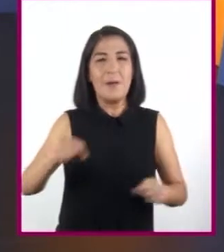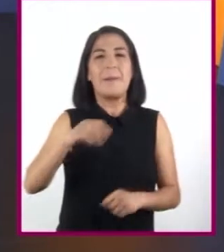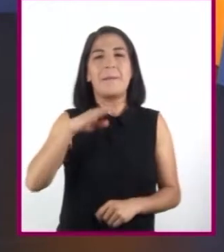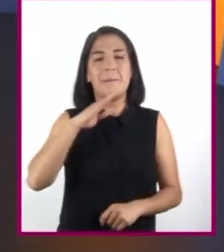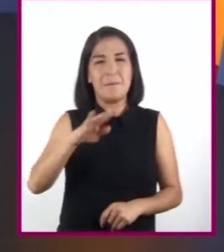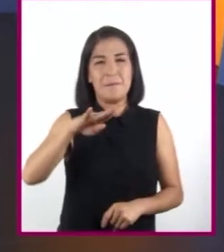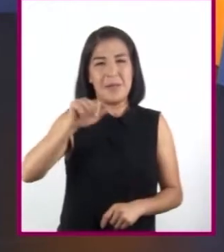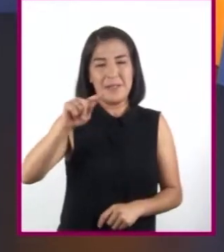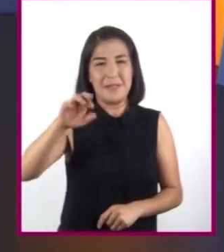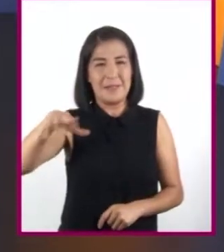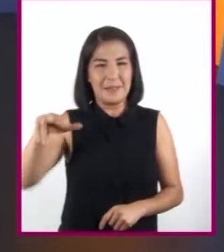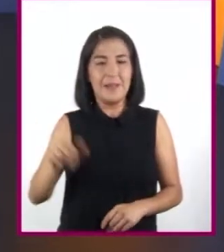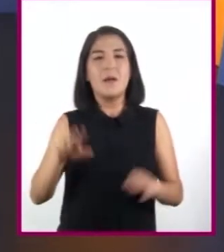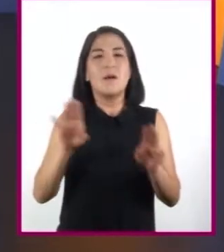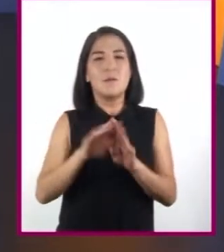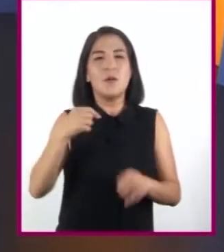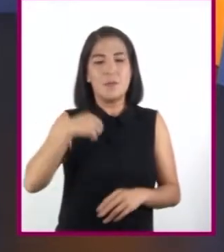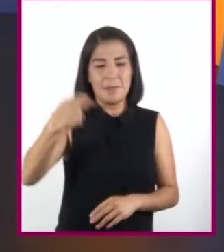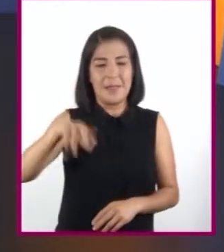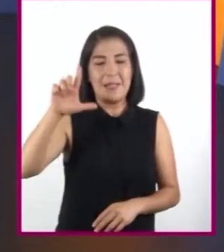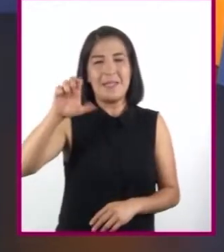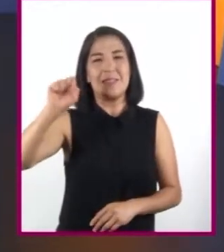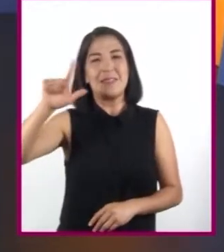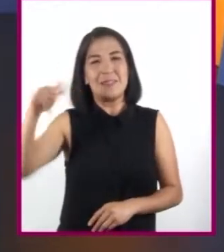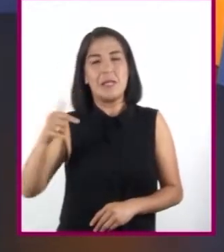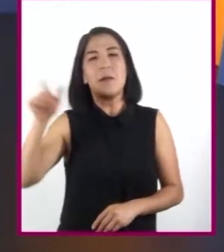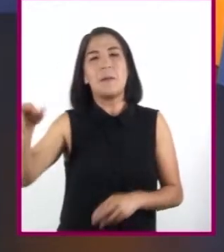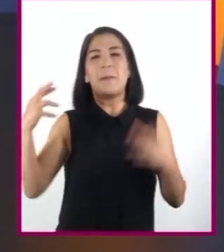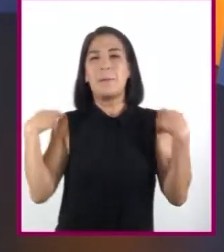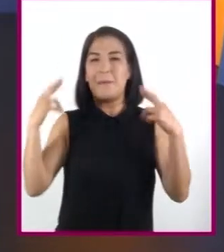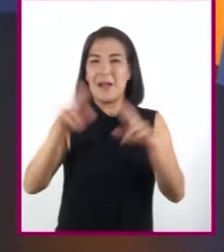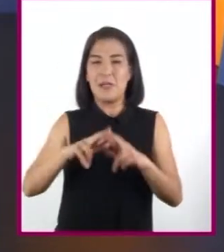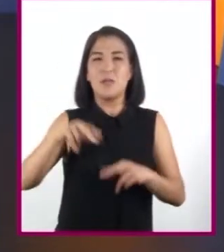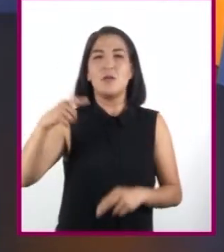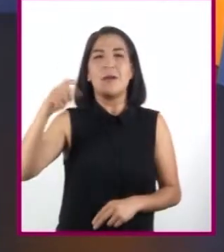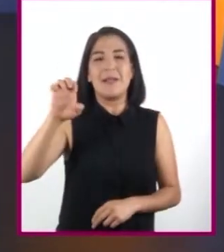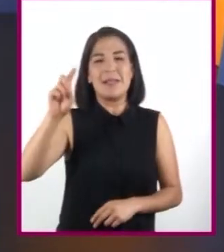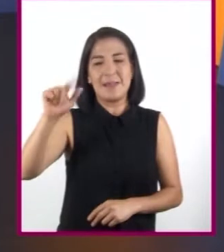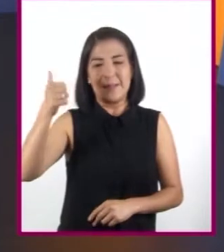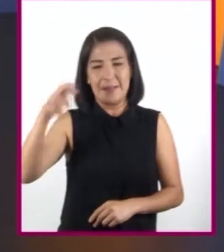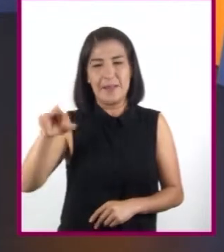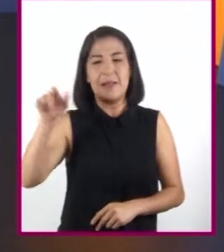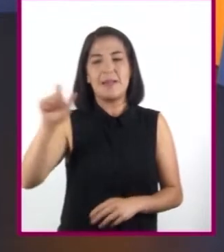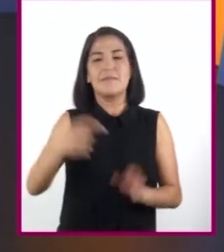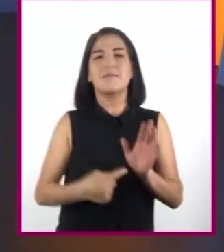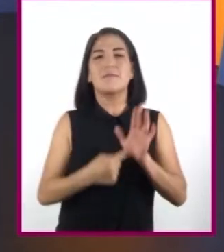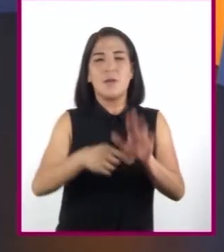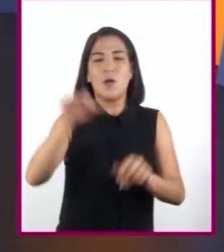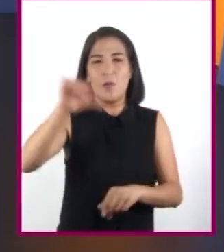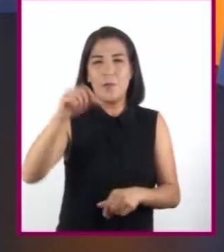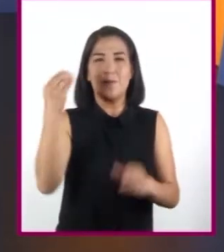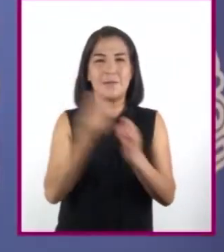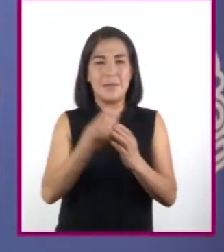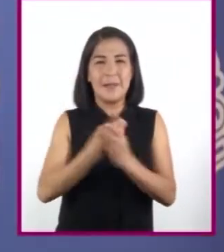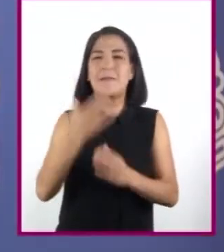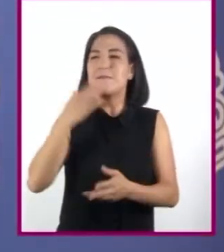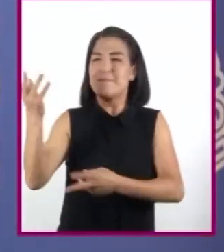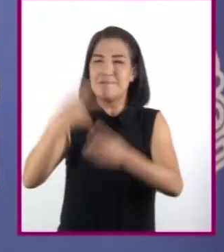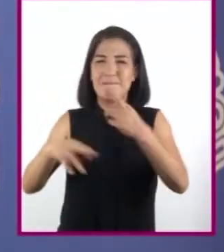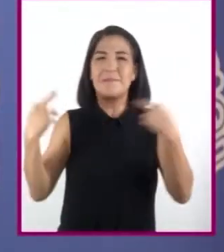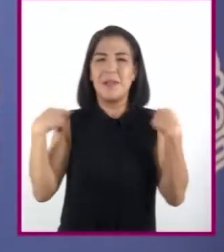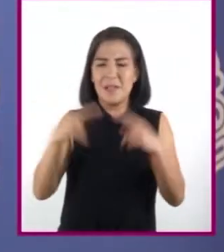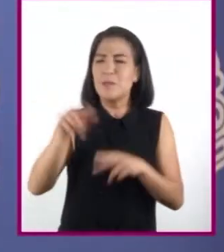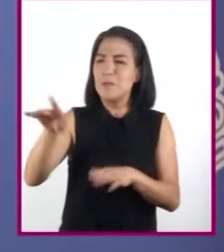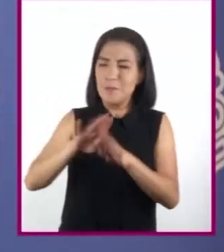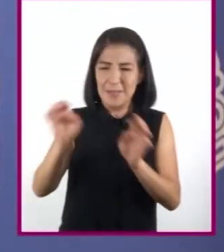Yo soy Leslie Mendivil y tengo el gusto de presentar al profesor Eric Ruiz, quien se encargará de dirigir la clase de hoy. Bienvenido maestro, ¿cómo está?